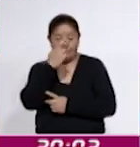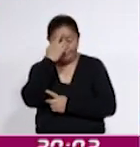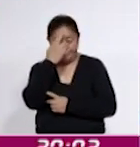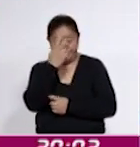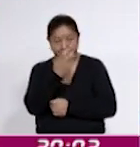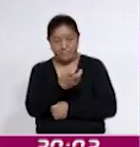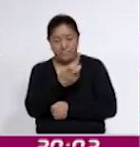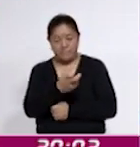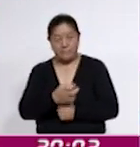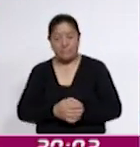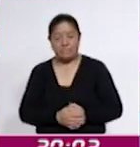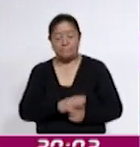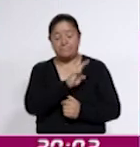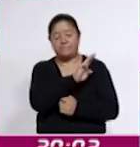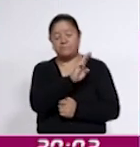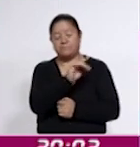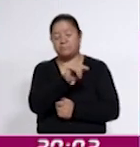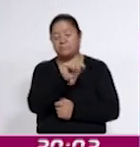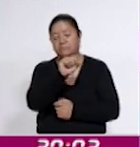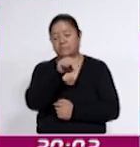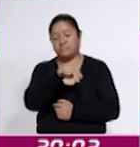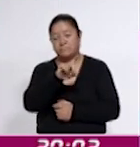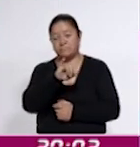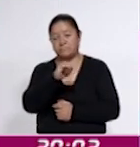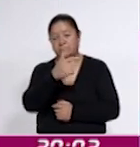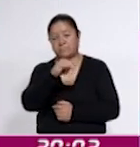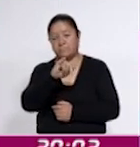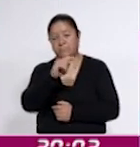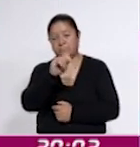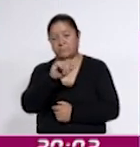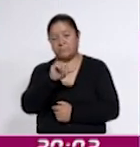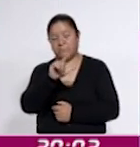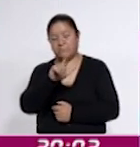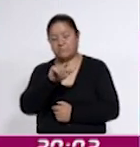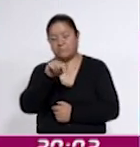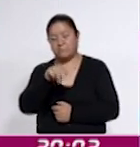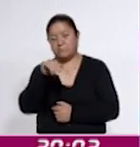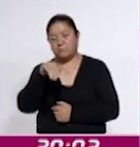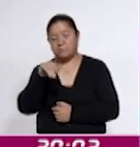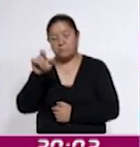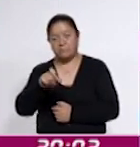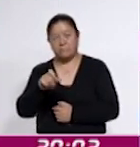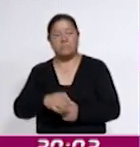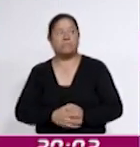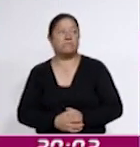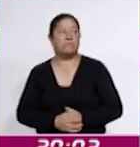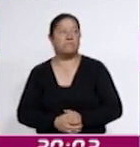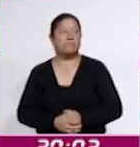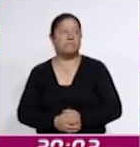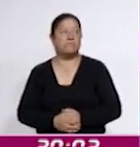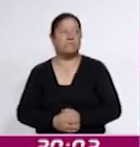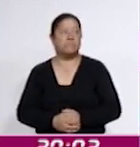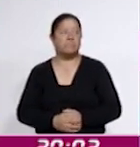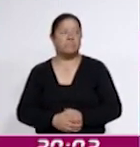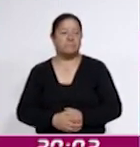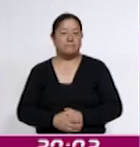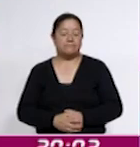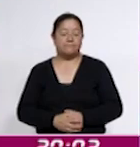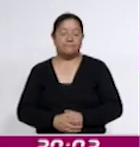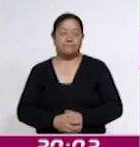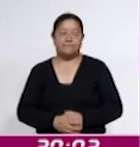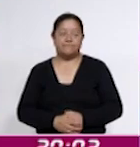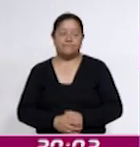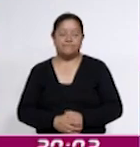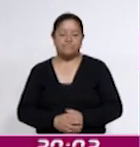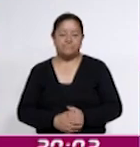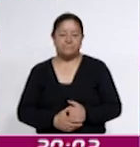es www.sndigital.mx Y